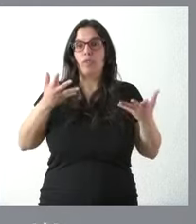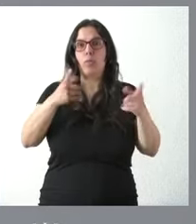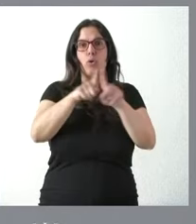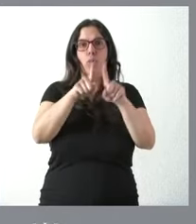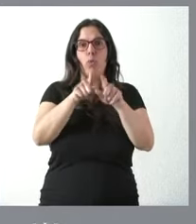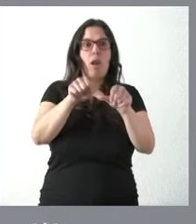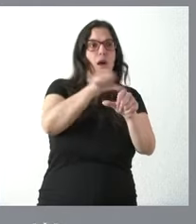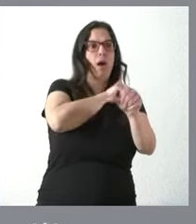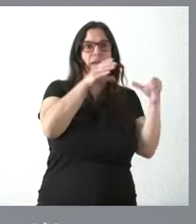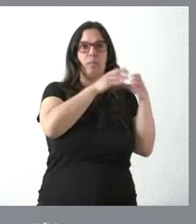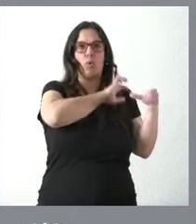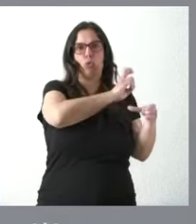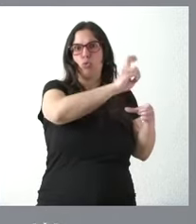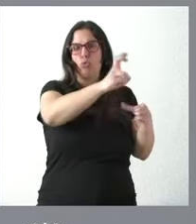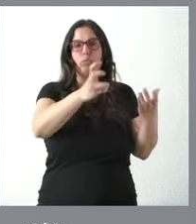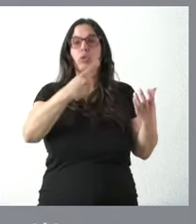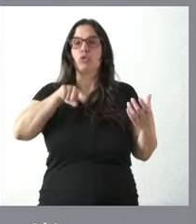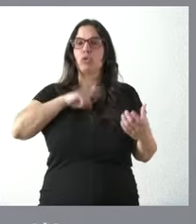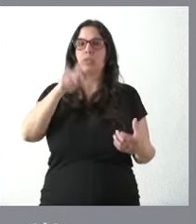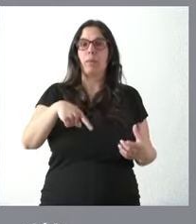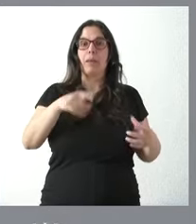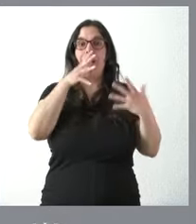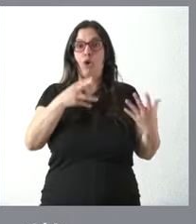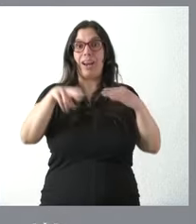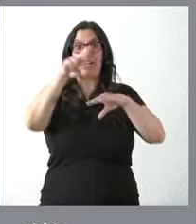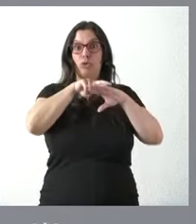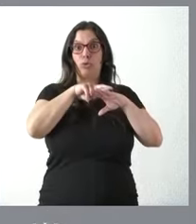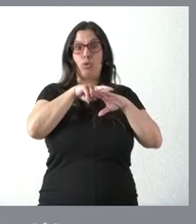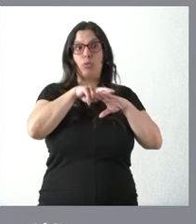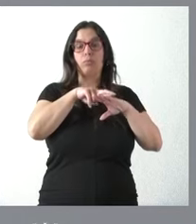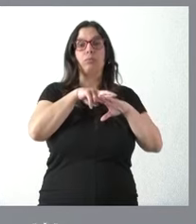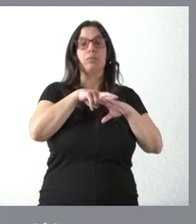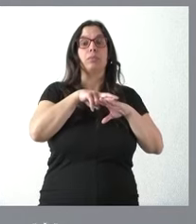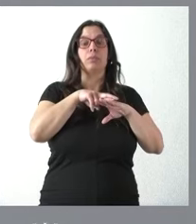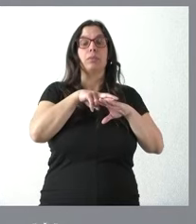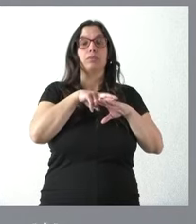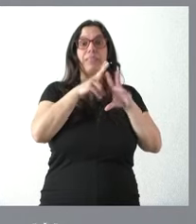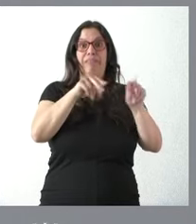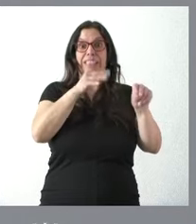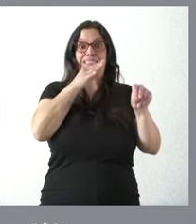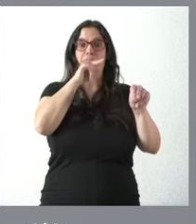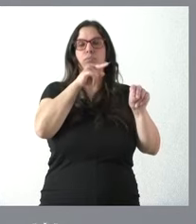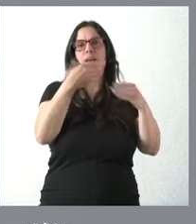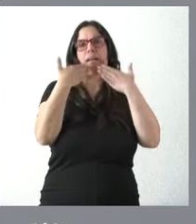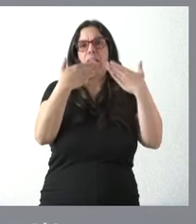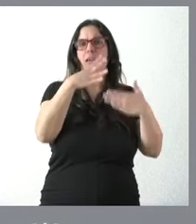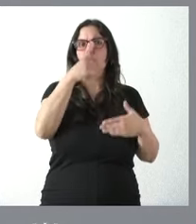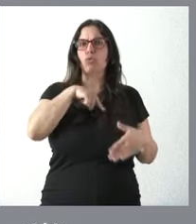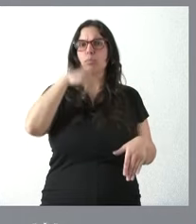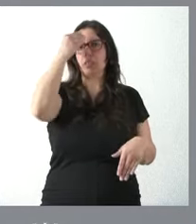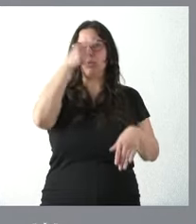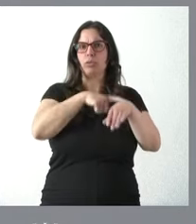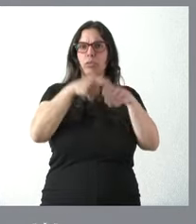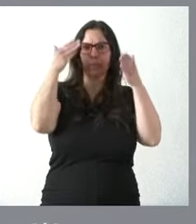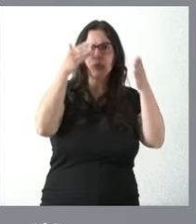anterior agradecemos el trabajo del actual rector que todavía lo es creemos que ha dedicado tiempo y esfuerzo